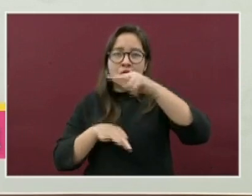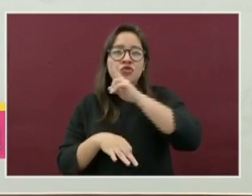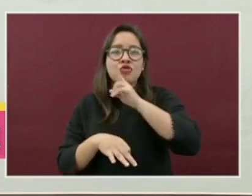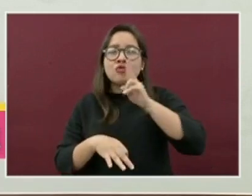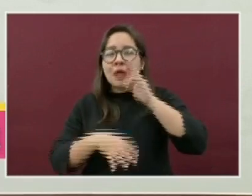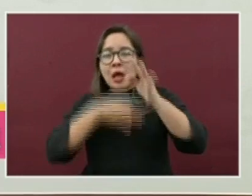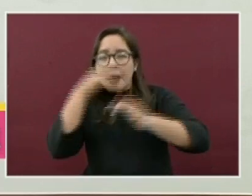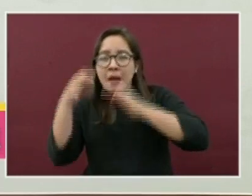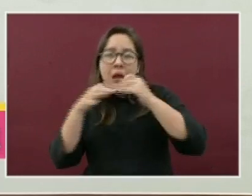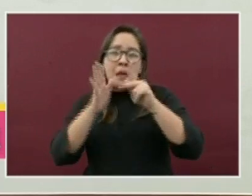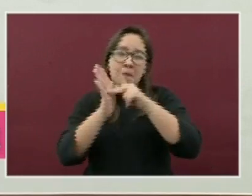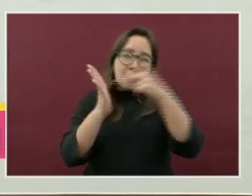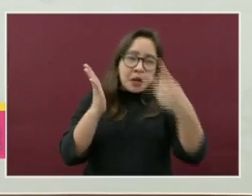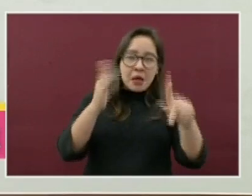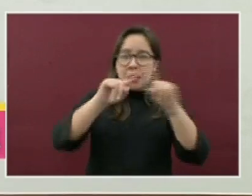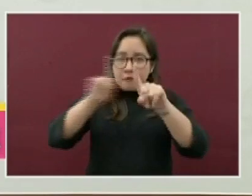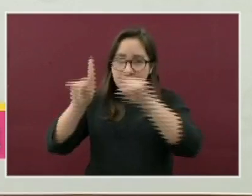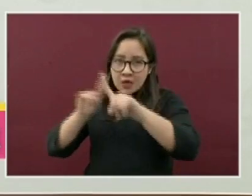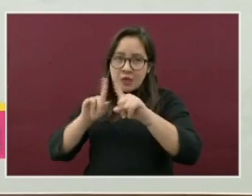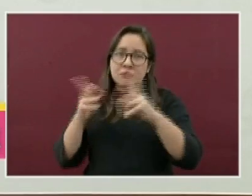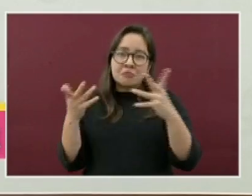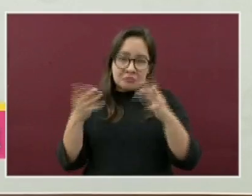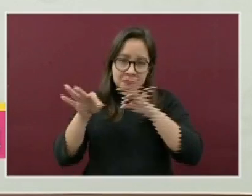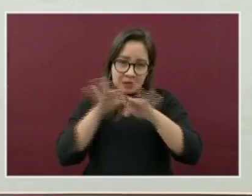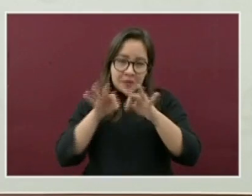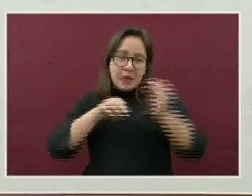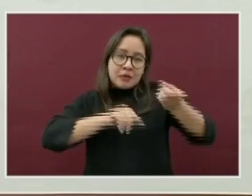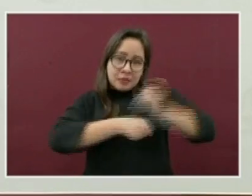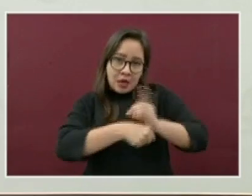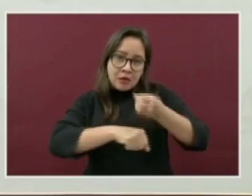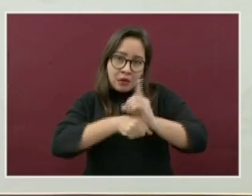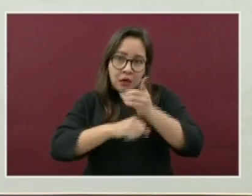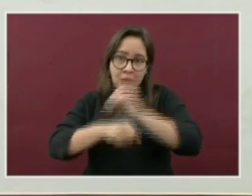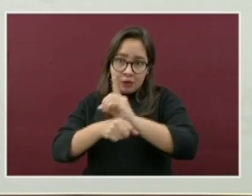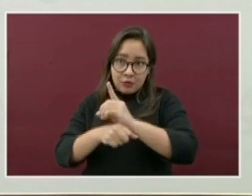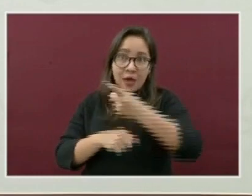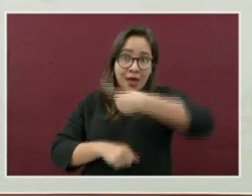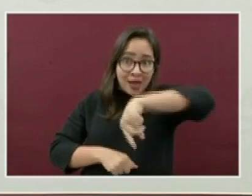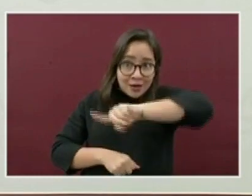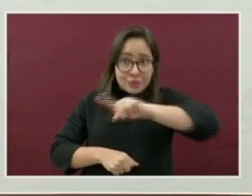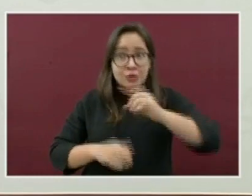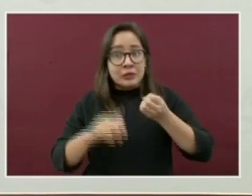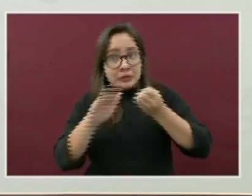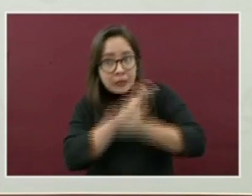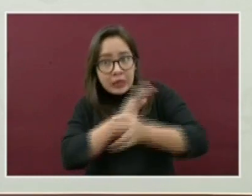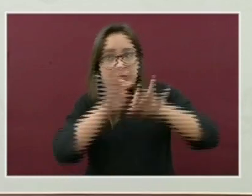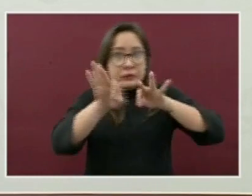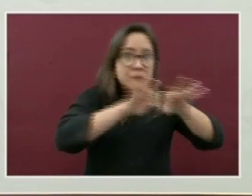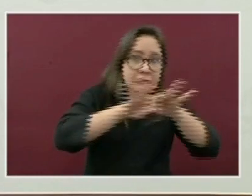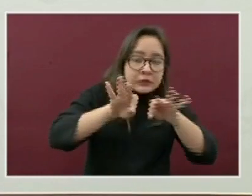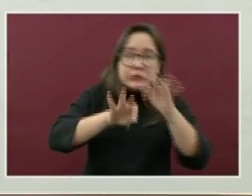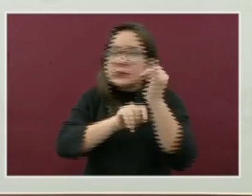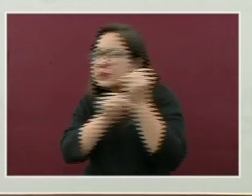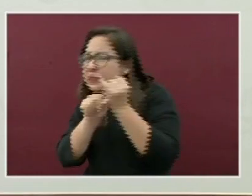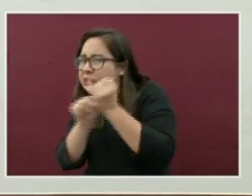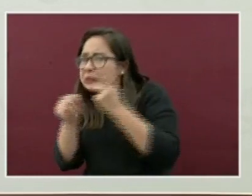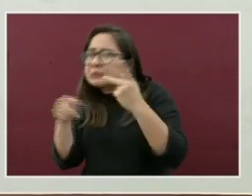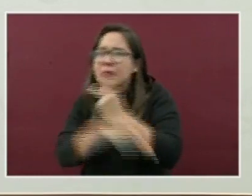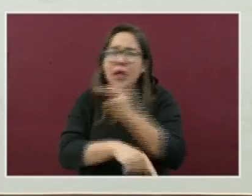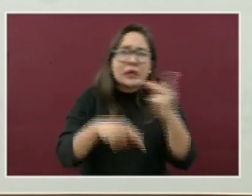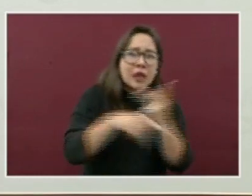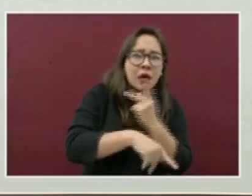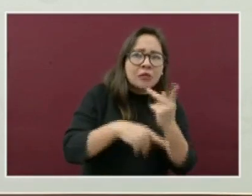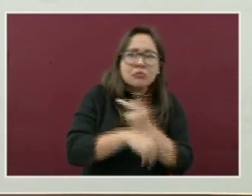periodistas que diariamente tienen que salir a trabajar, a buscar la información, la nota del día,